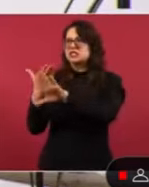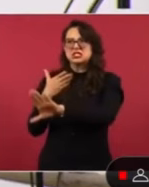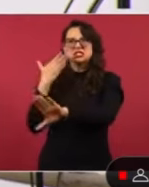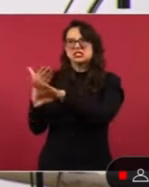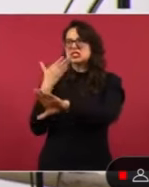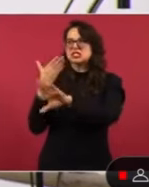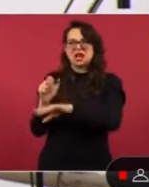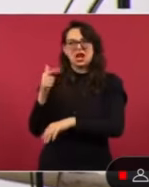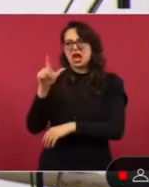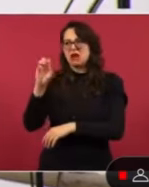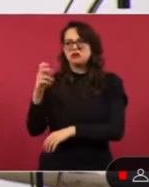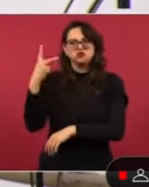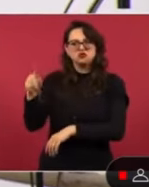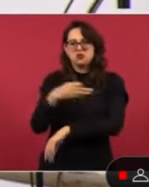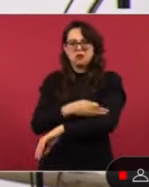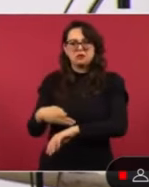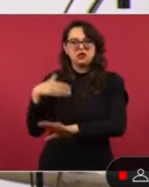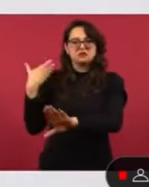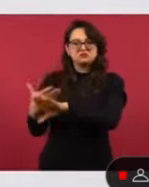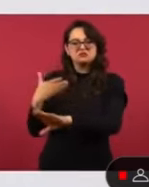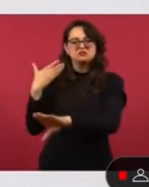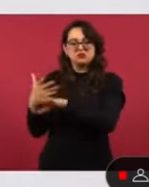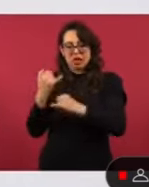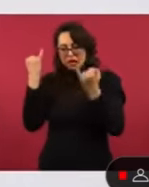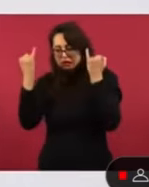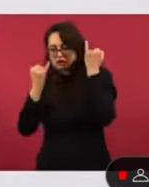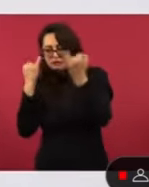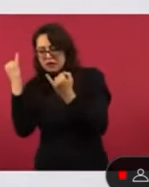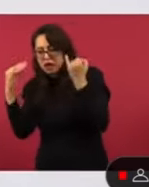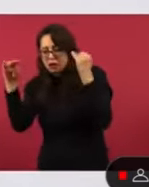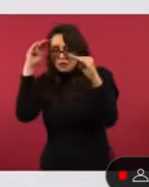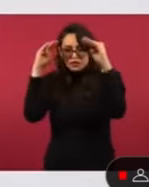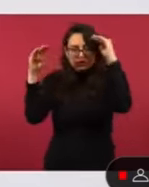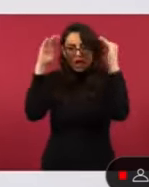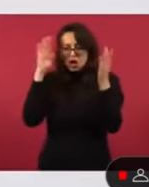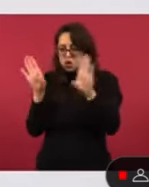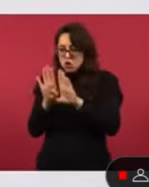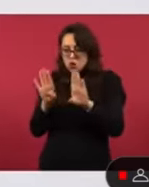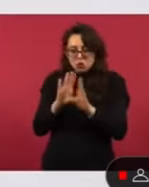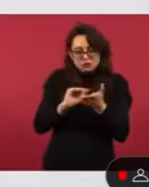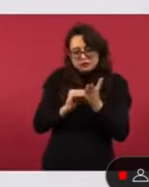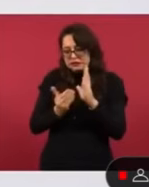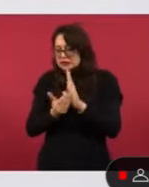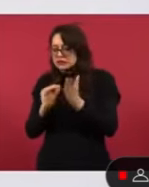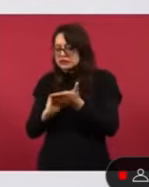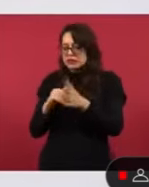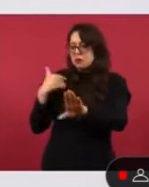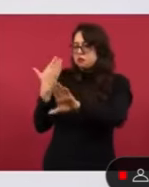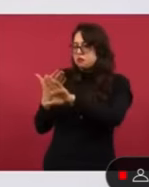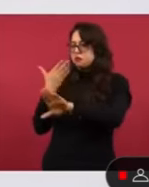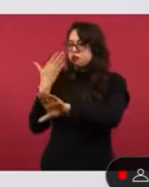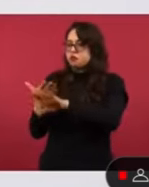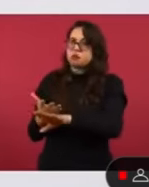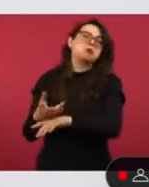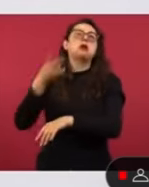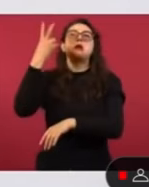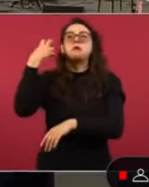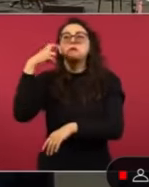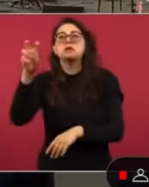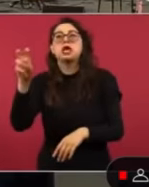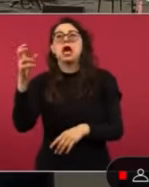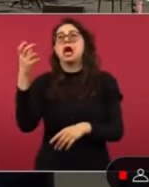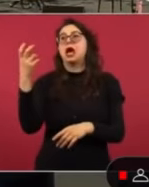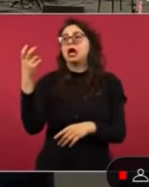día sí y el otro también. Inventan mensajes falsos. También inventan falsos conflictos de interés, viajes al extranjero.